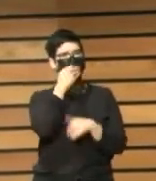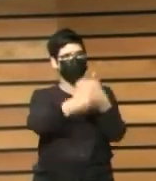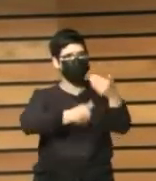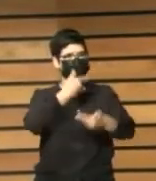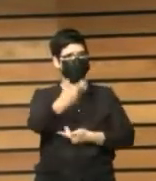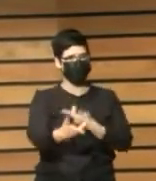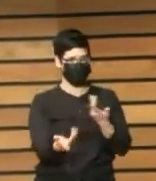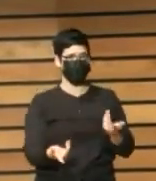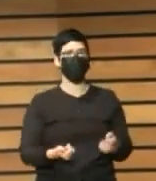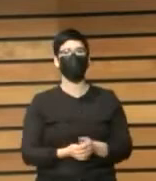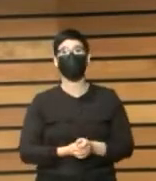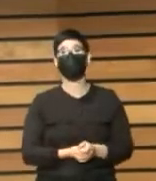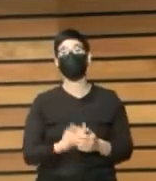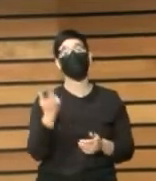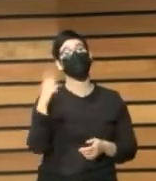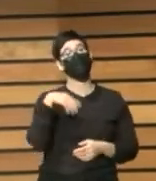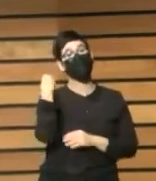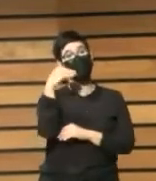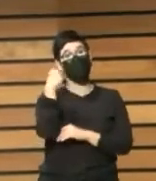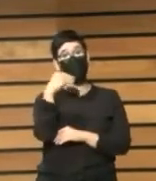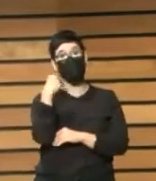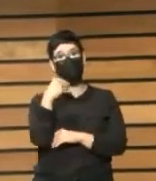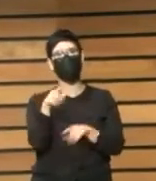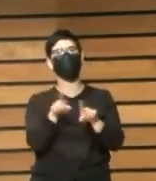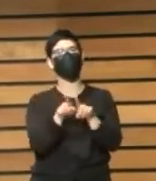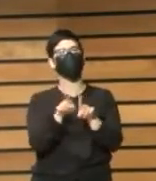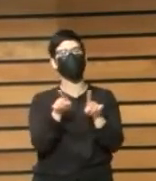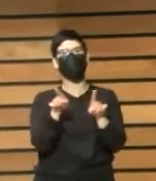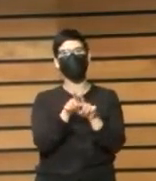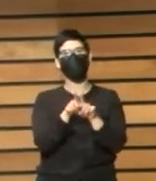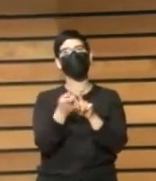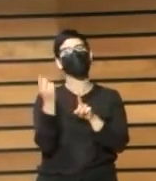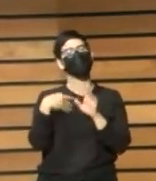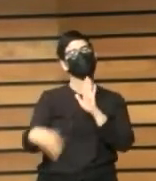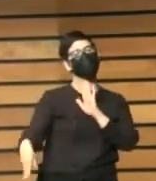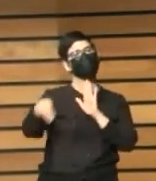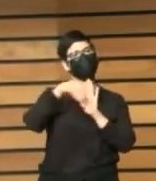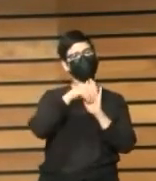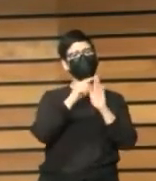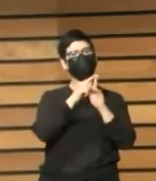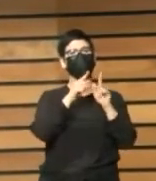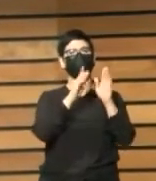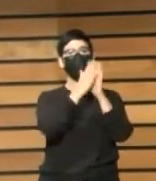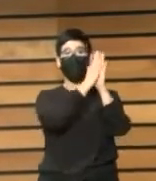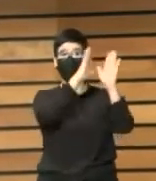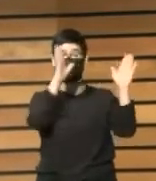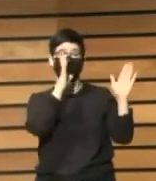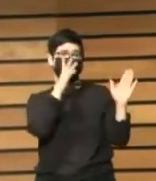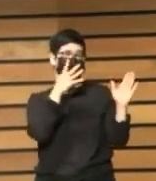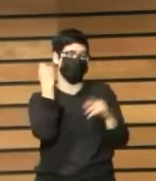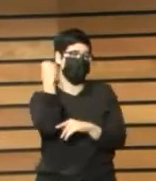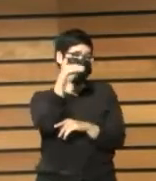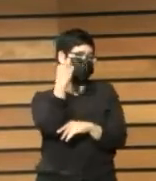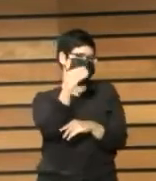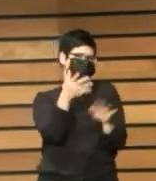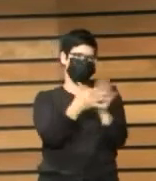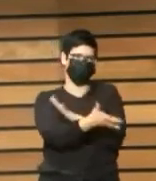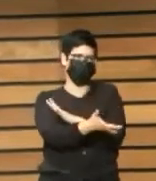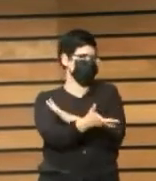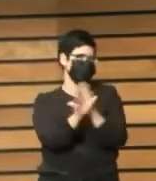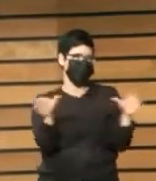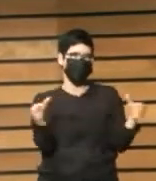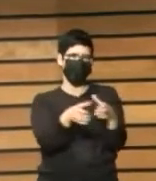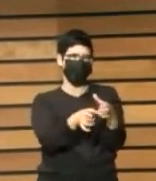y con los jóvenes que ya hemos intercambiado con mucha biblioteca que es el grupo más adolescente más complicado de